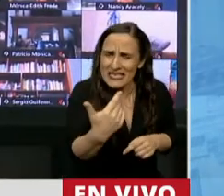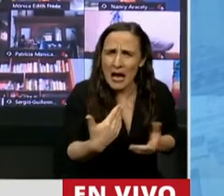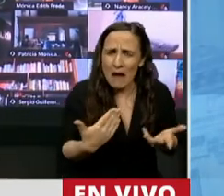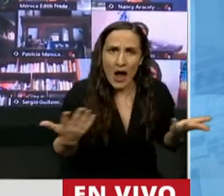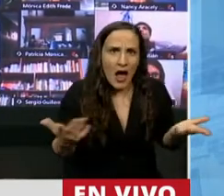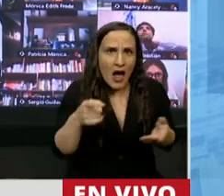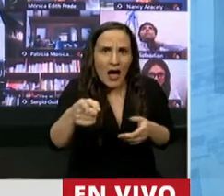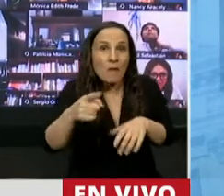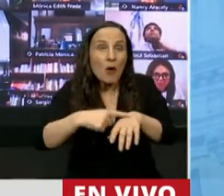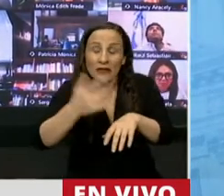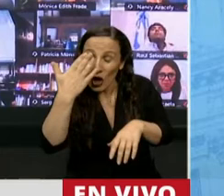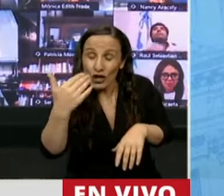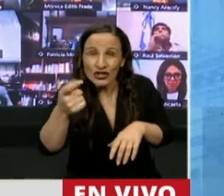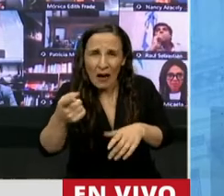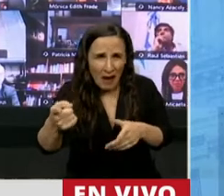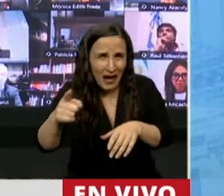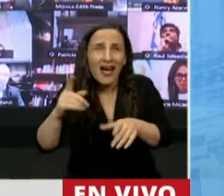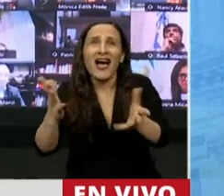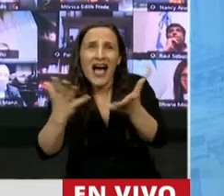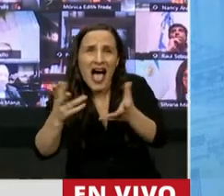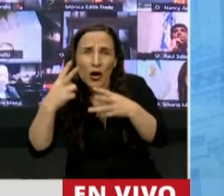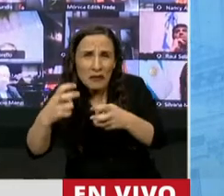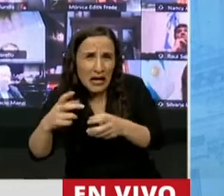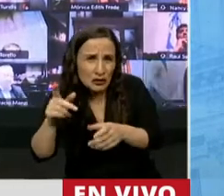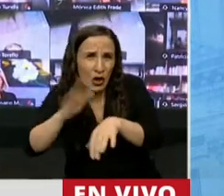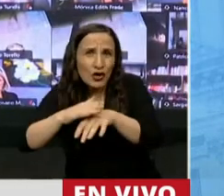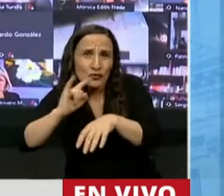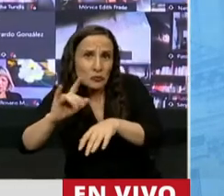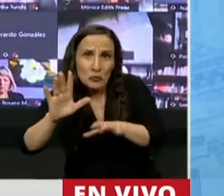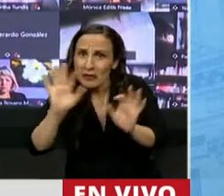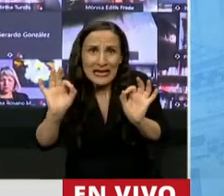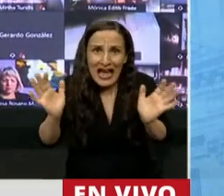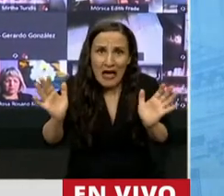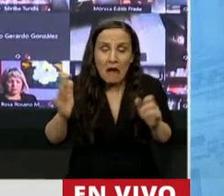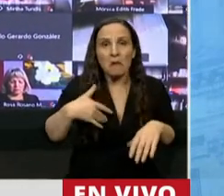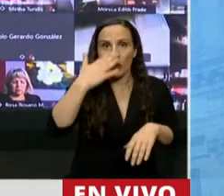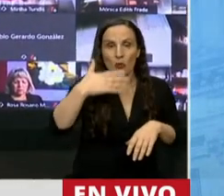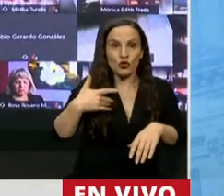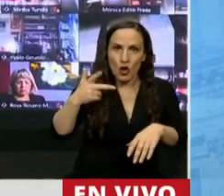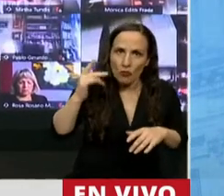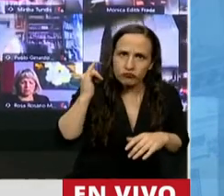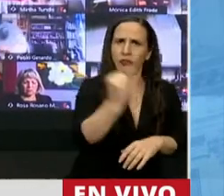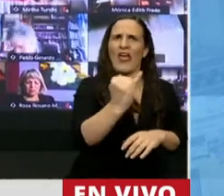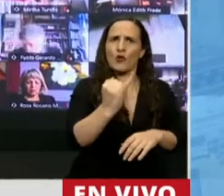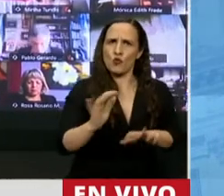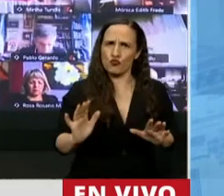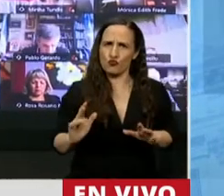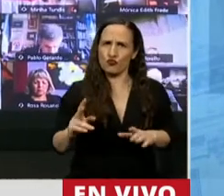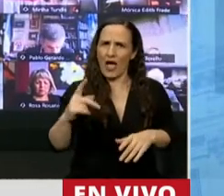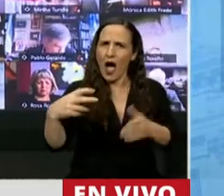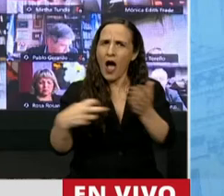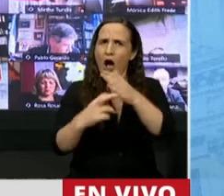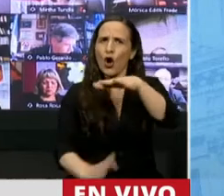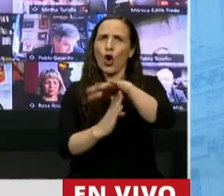no la tenía ni me llamaron a declarar. Luego, cuando yo denuncié la cobardía del procurador